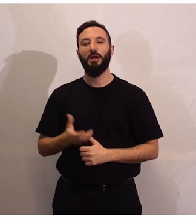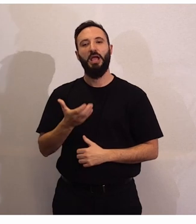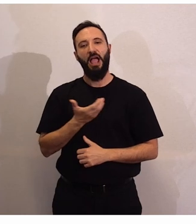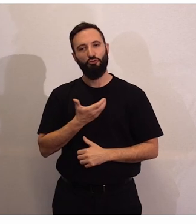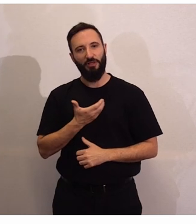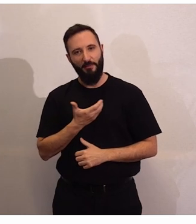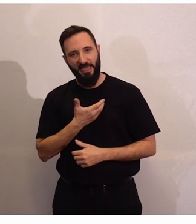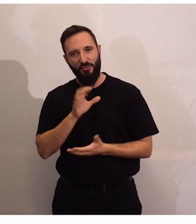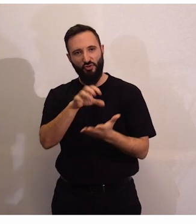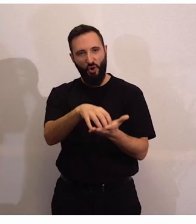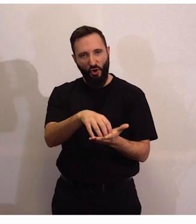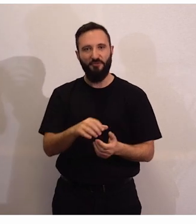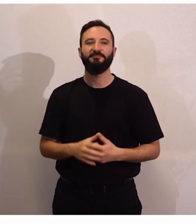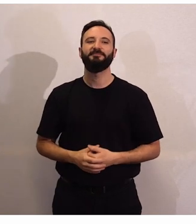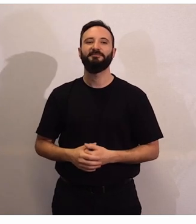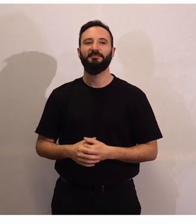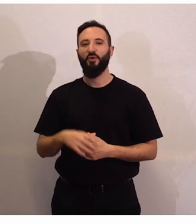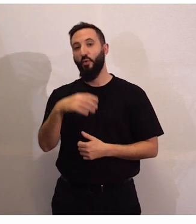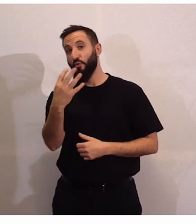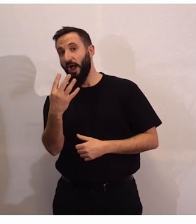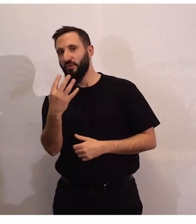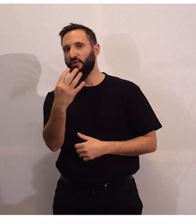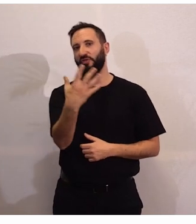Ayuntamiento. Cuatro, cinco.